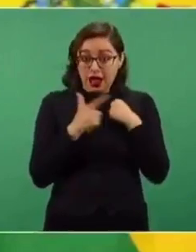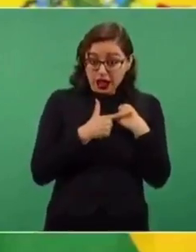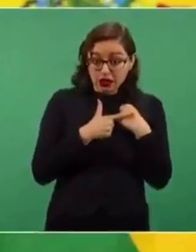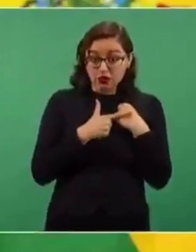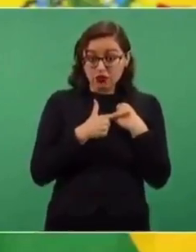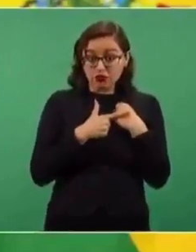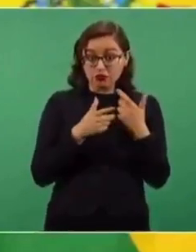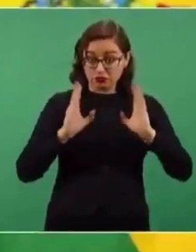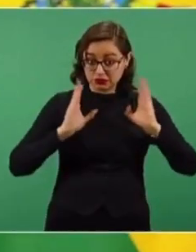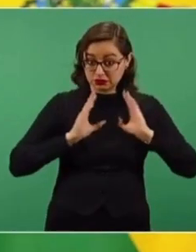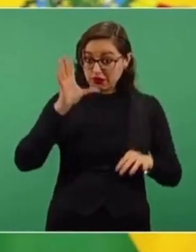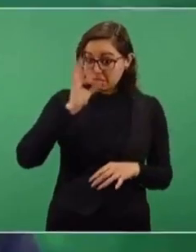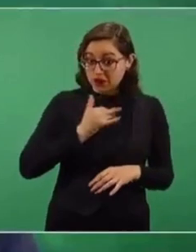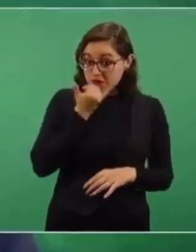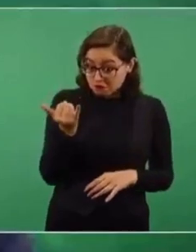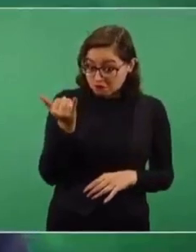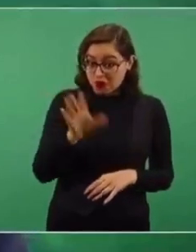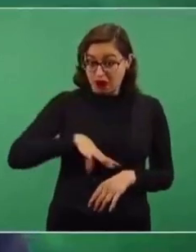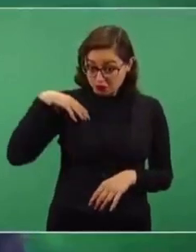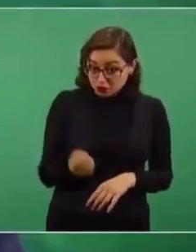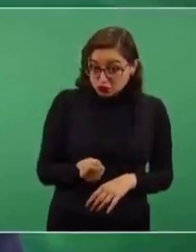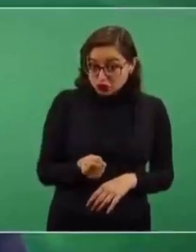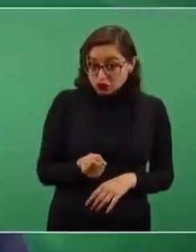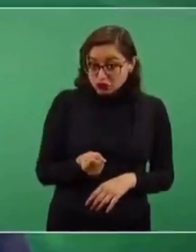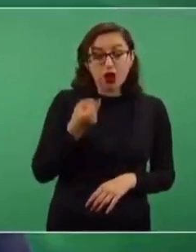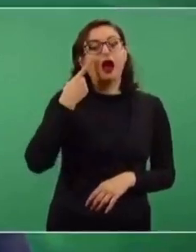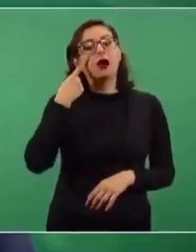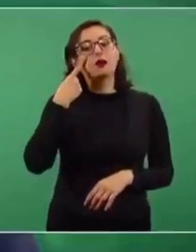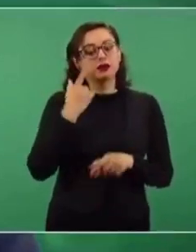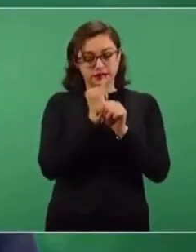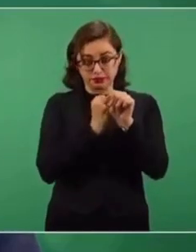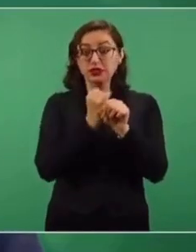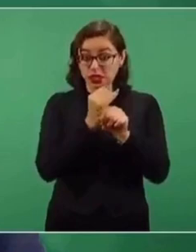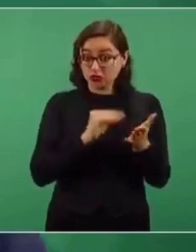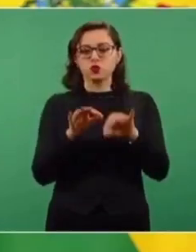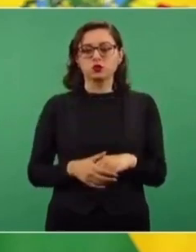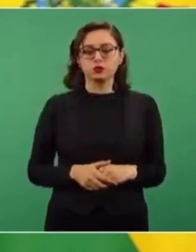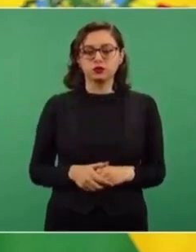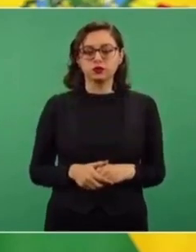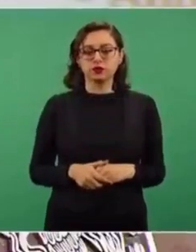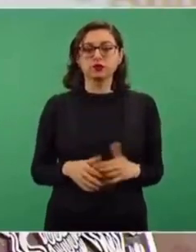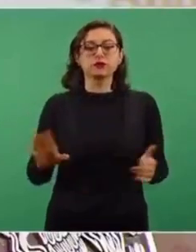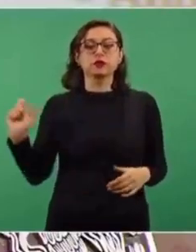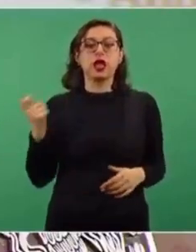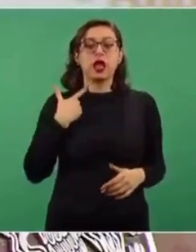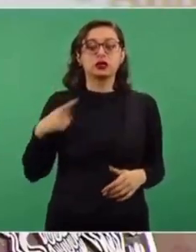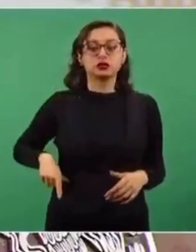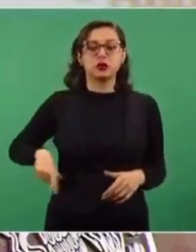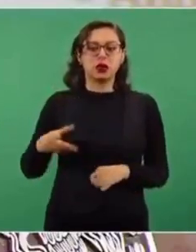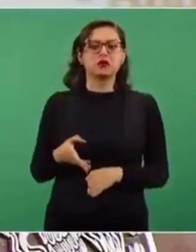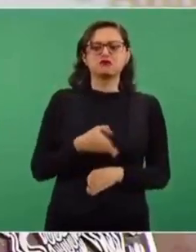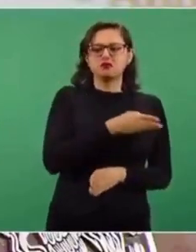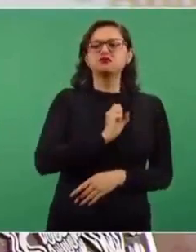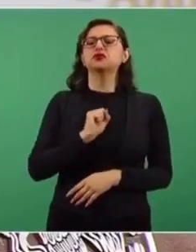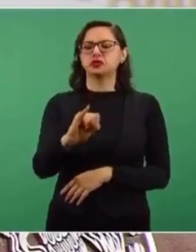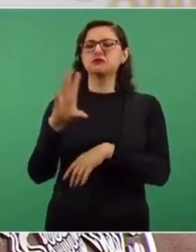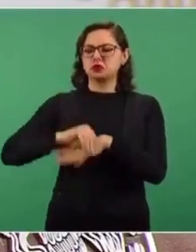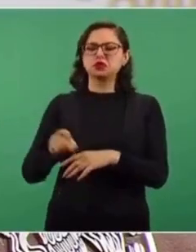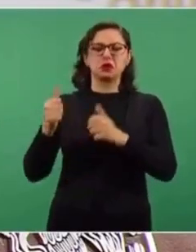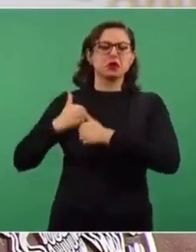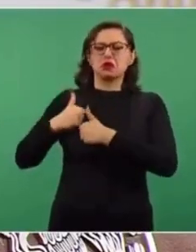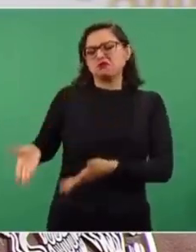uso indebido de la fuerza, si se excedieron. Pero está abierto el expediente. Los gobiernos anteriores se permitieron las masacres